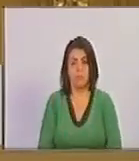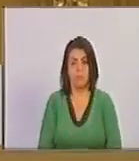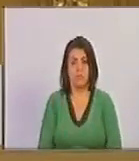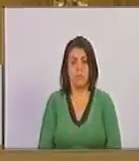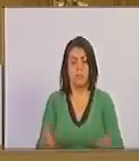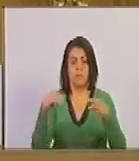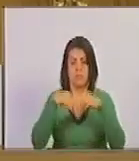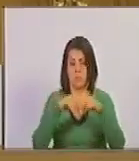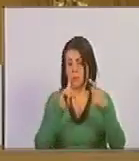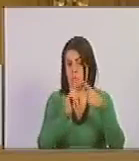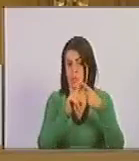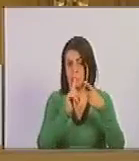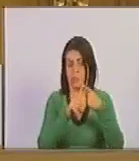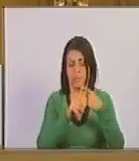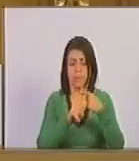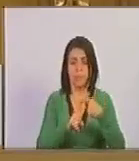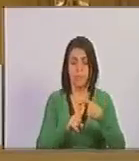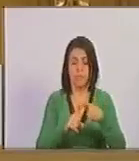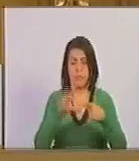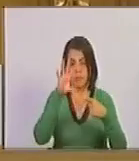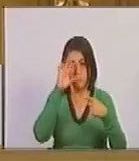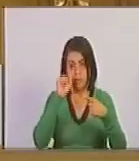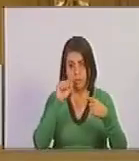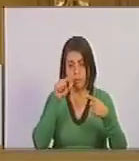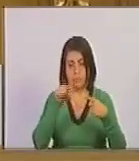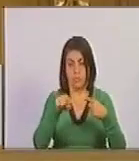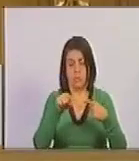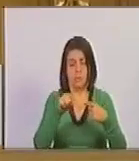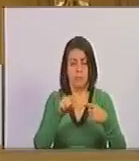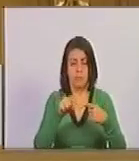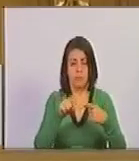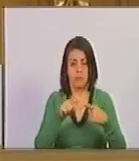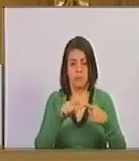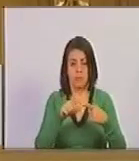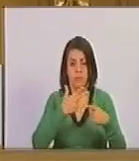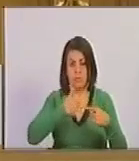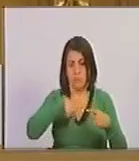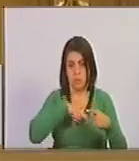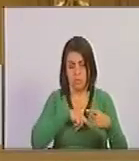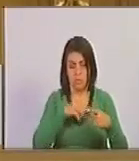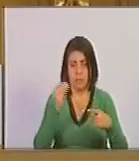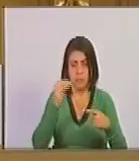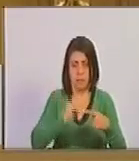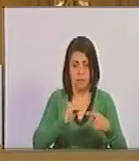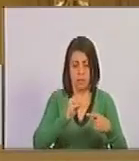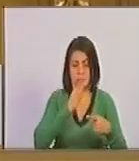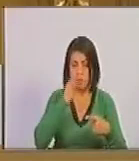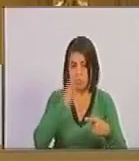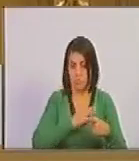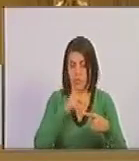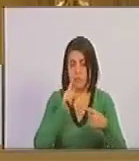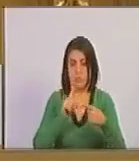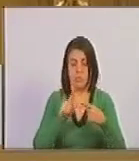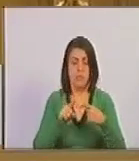Acuerdo, primero, entender nuestra más sincera